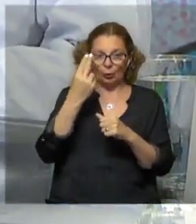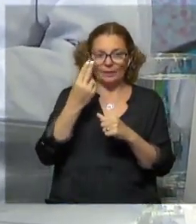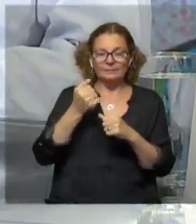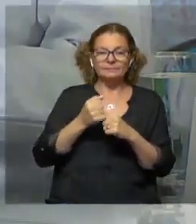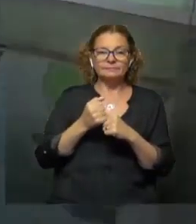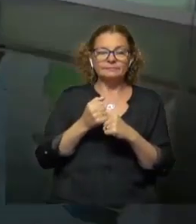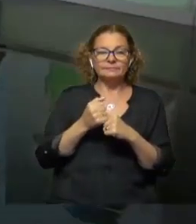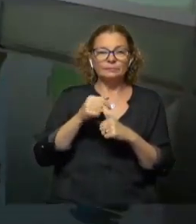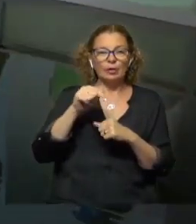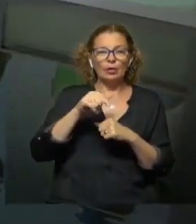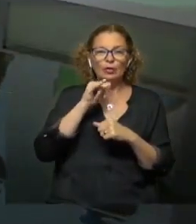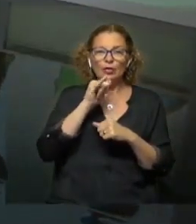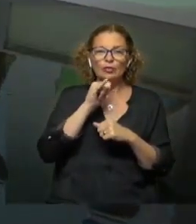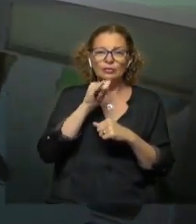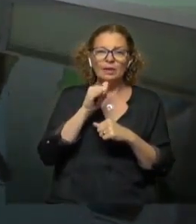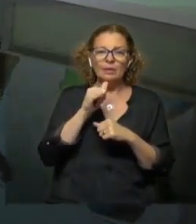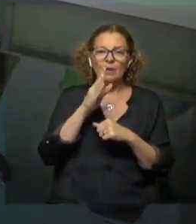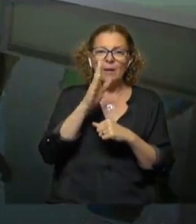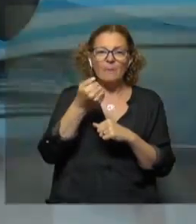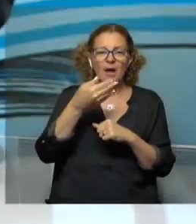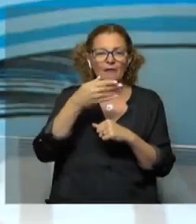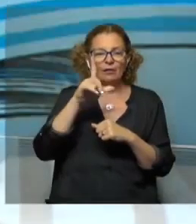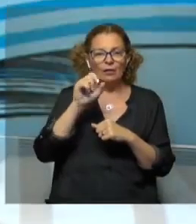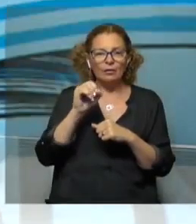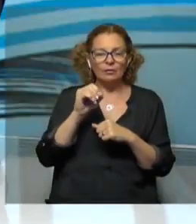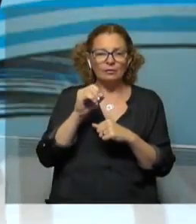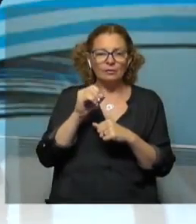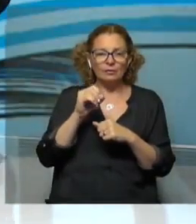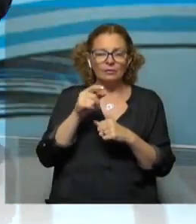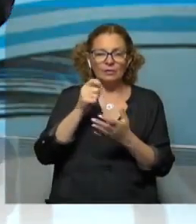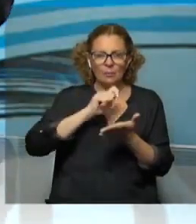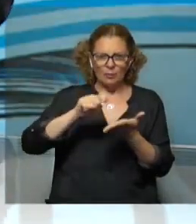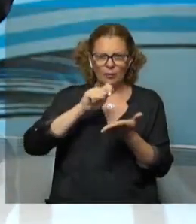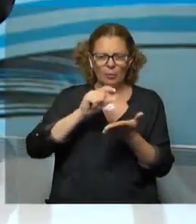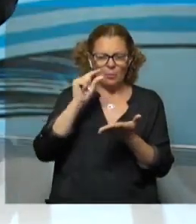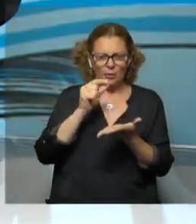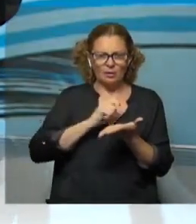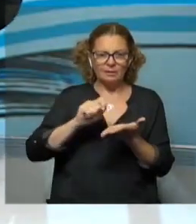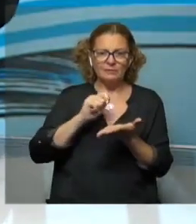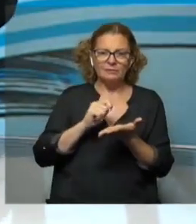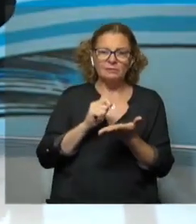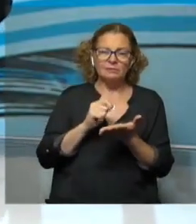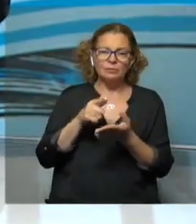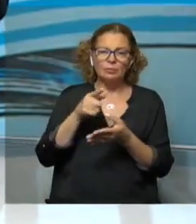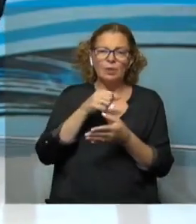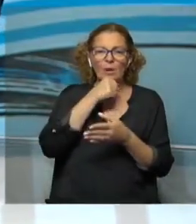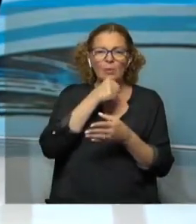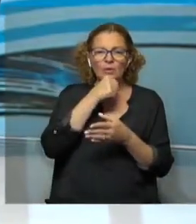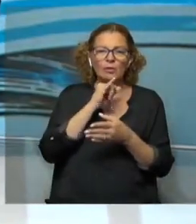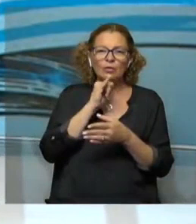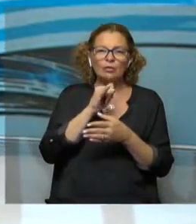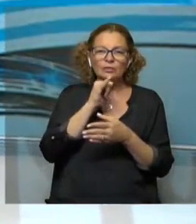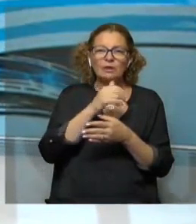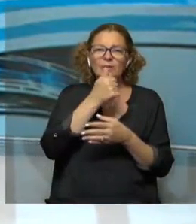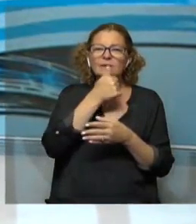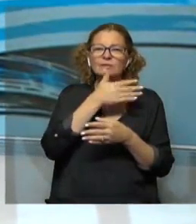Claro. Hoy contaba Pablito, y está un poco en el libro, que tu abuelo te contaba historias